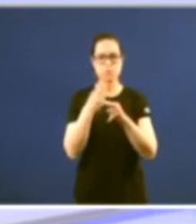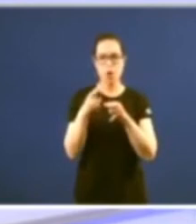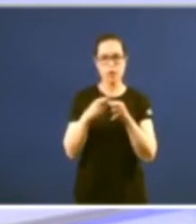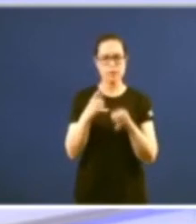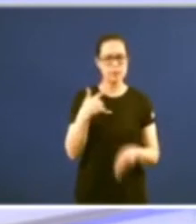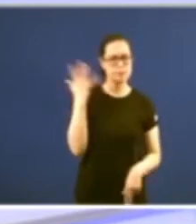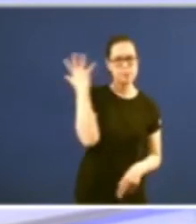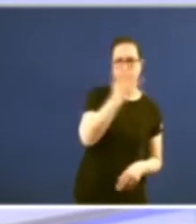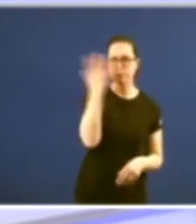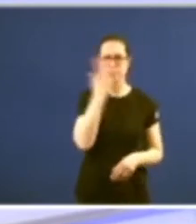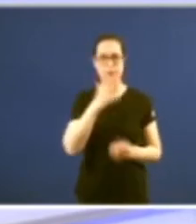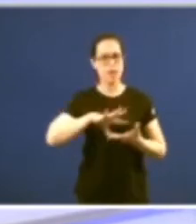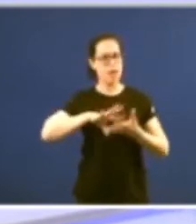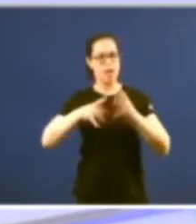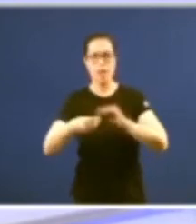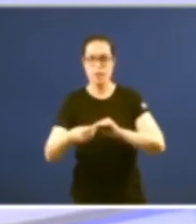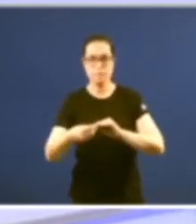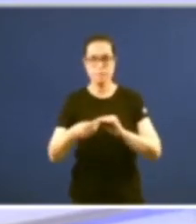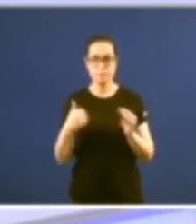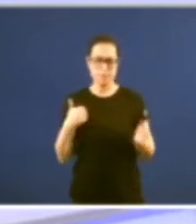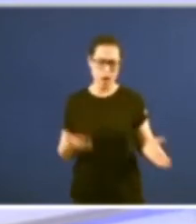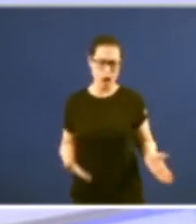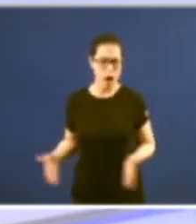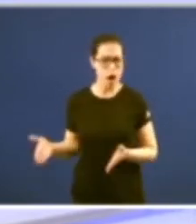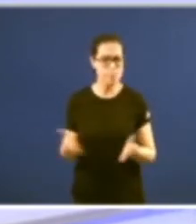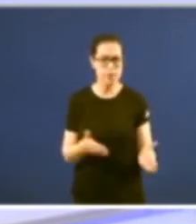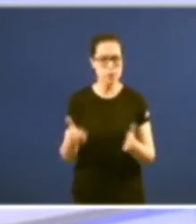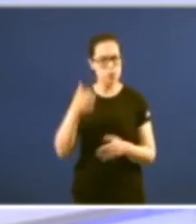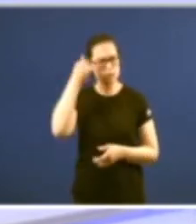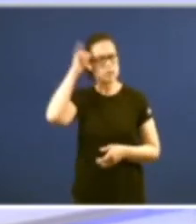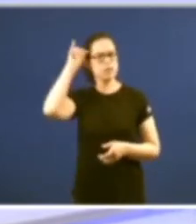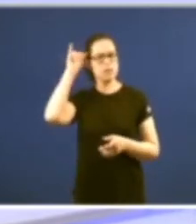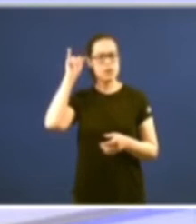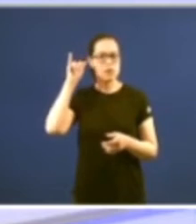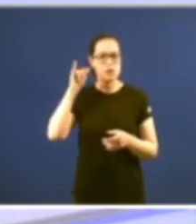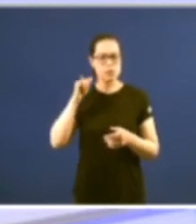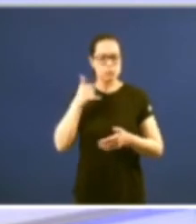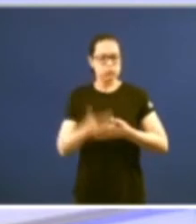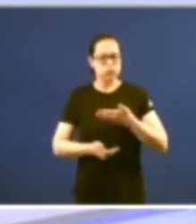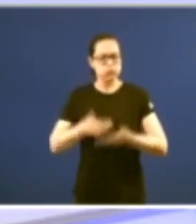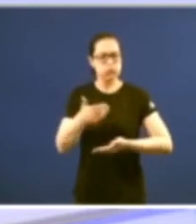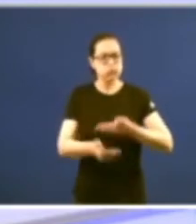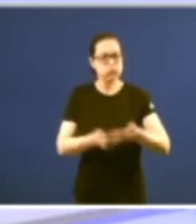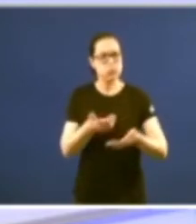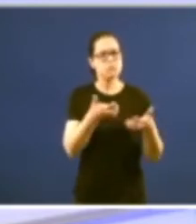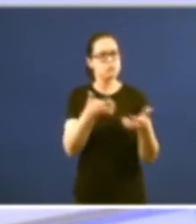o camiño percorreuse con evidentes riscos pero tamén coas súas virtualidades